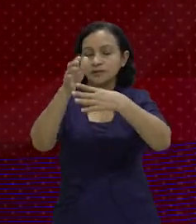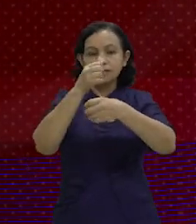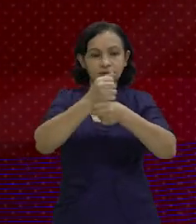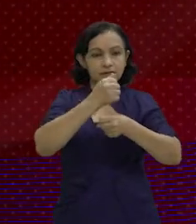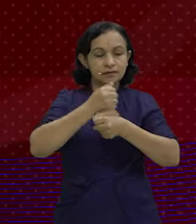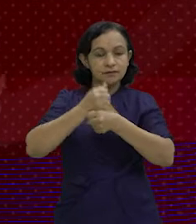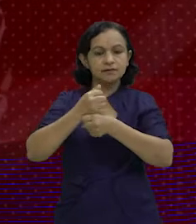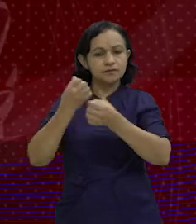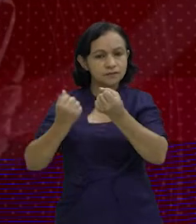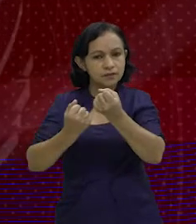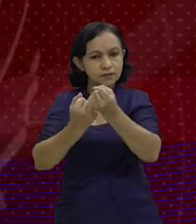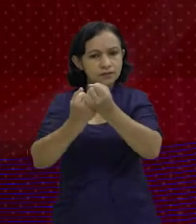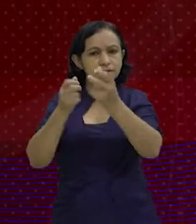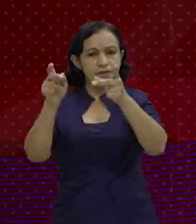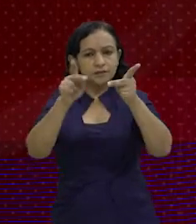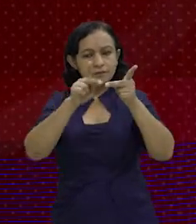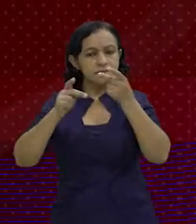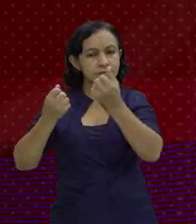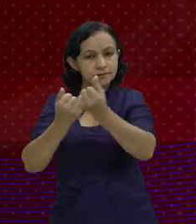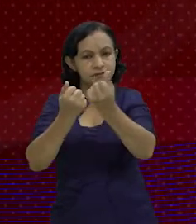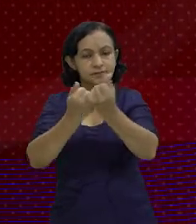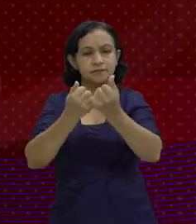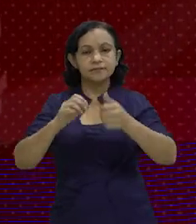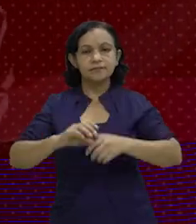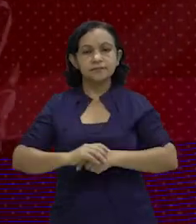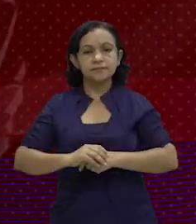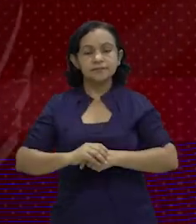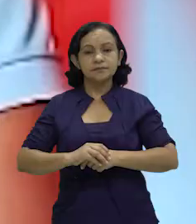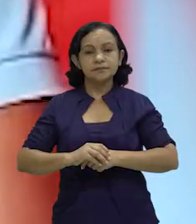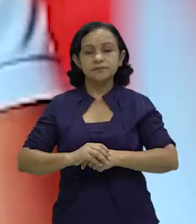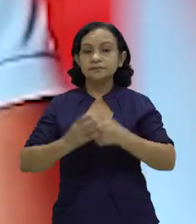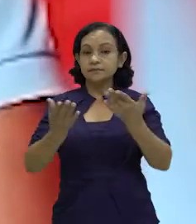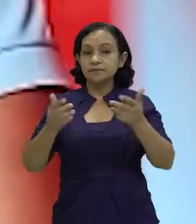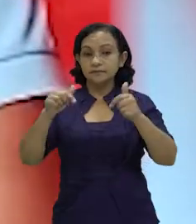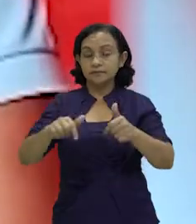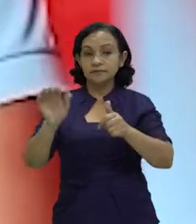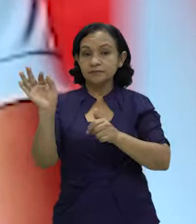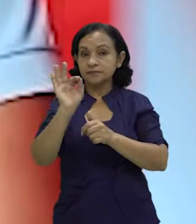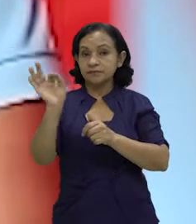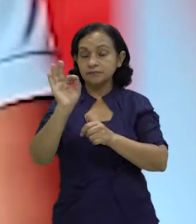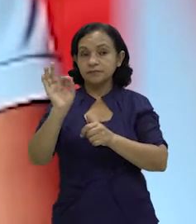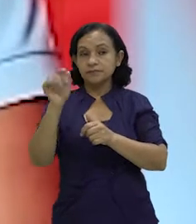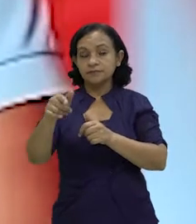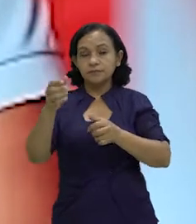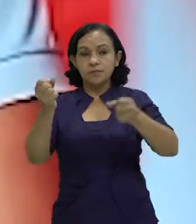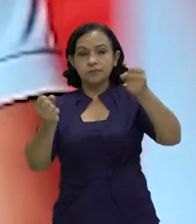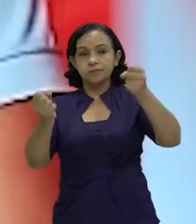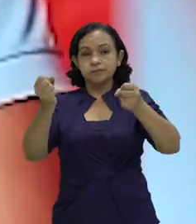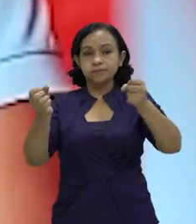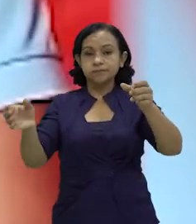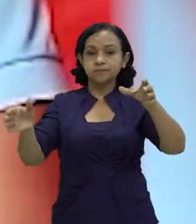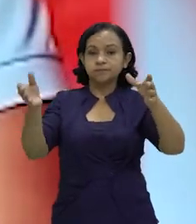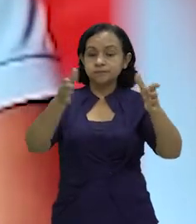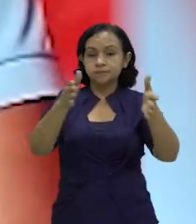actores que también son muy colaborativos, ya que nosotros, nuestro sistema es a través de un camión.